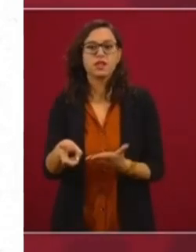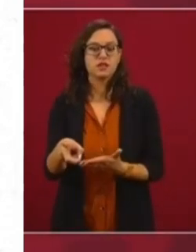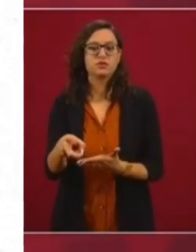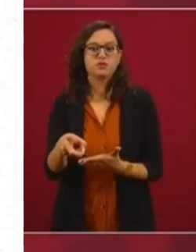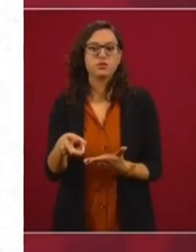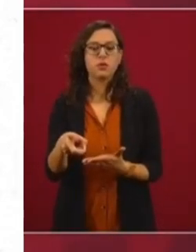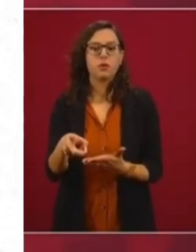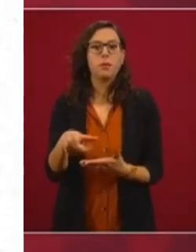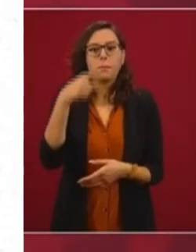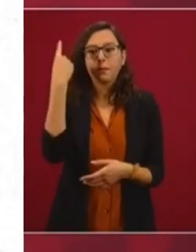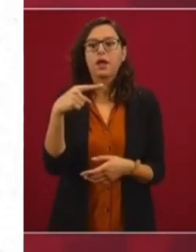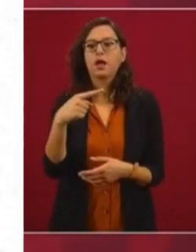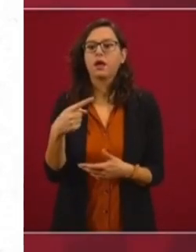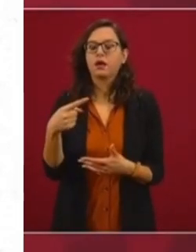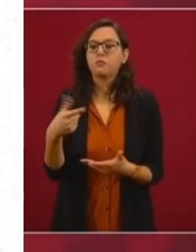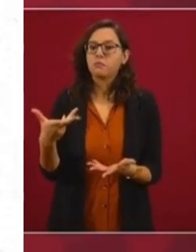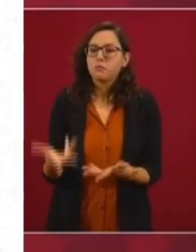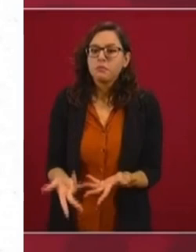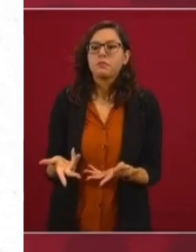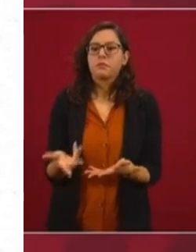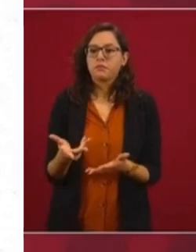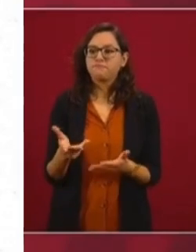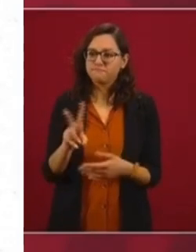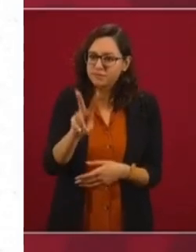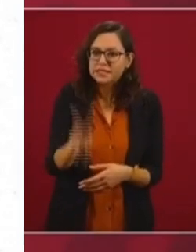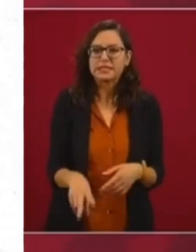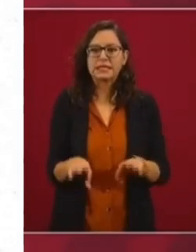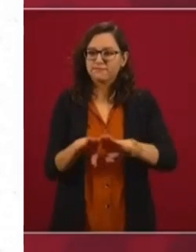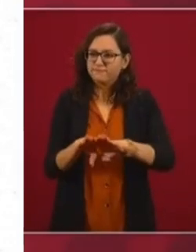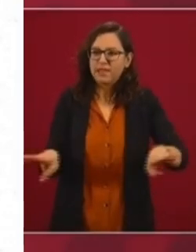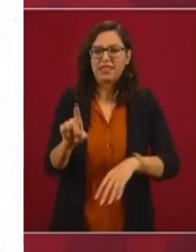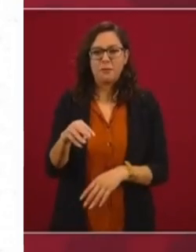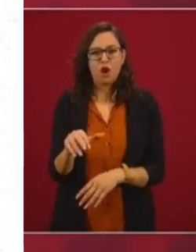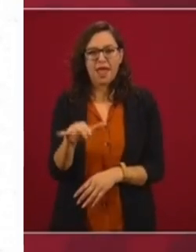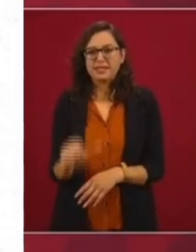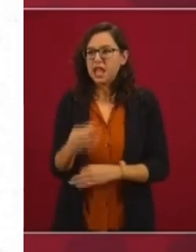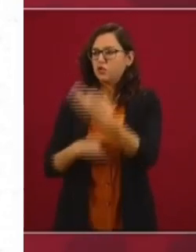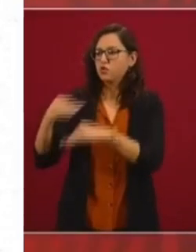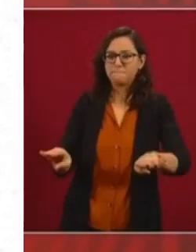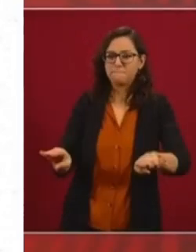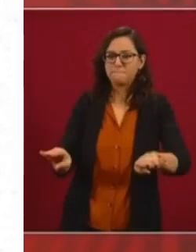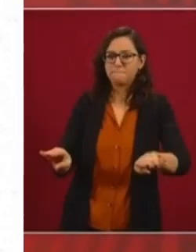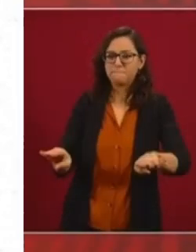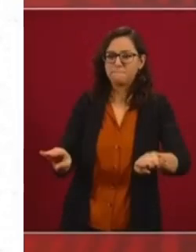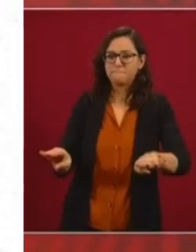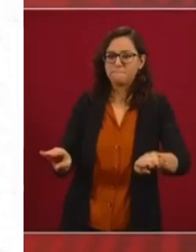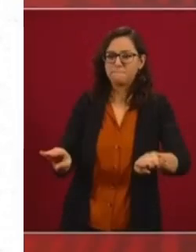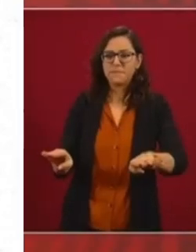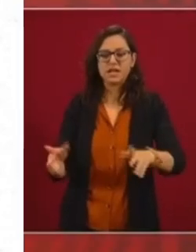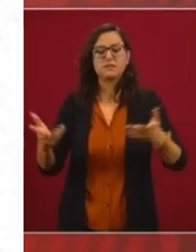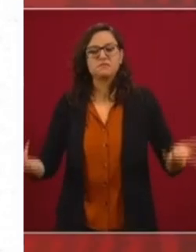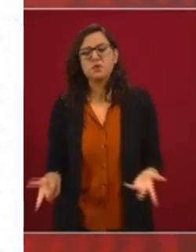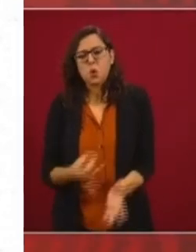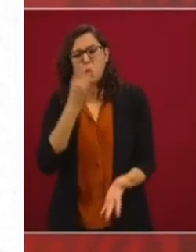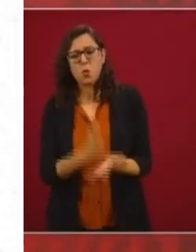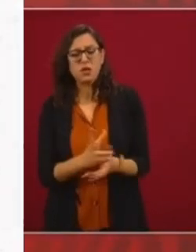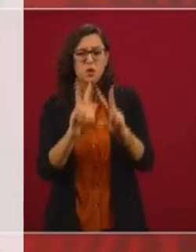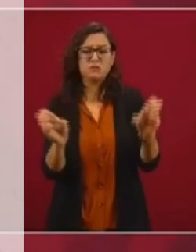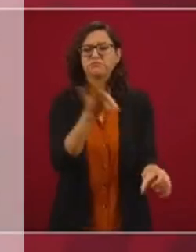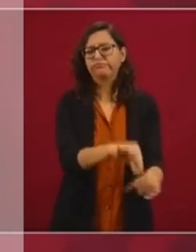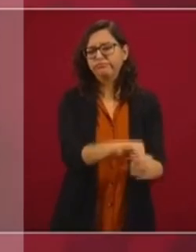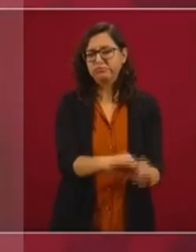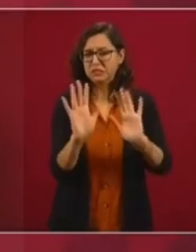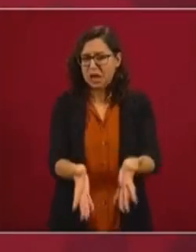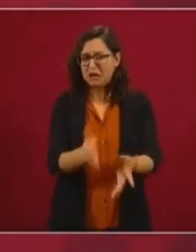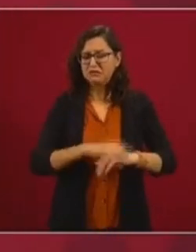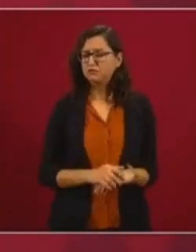a poner en práctica la democracia participativa. No quedarnos solo en la democracia representativa,